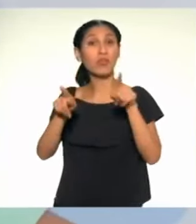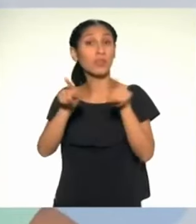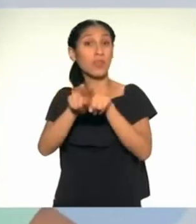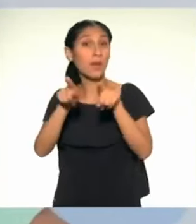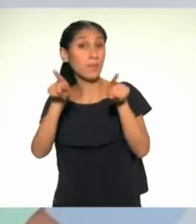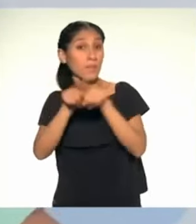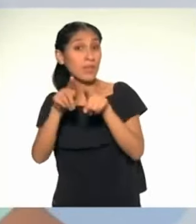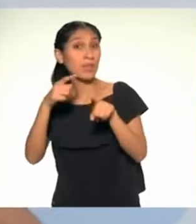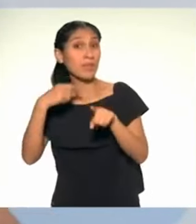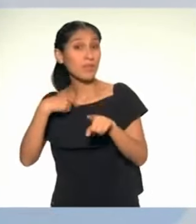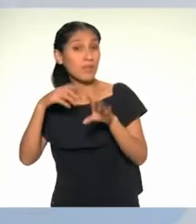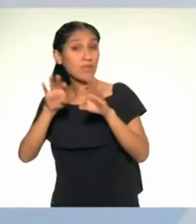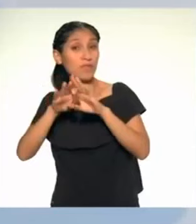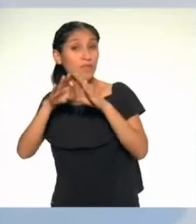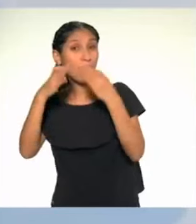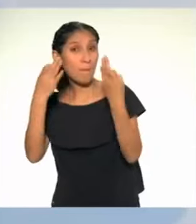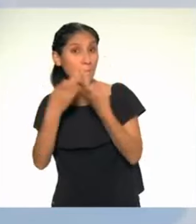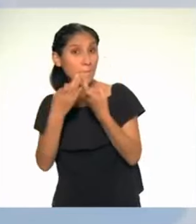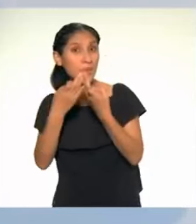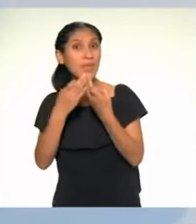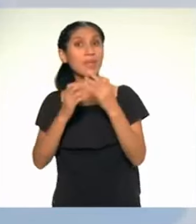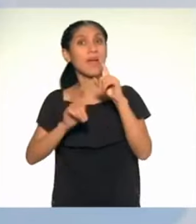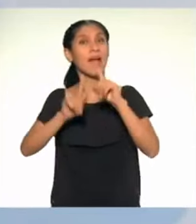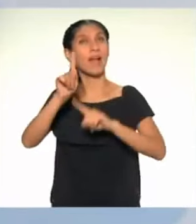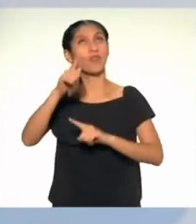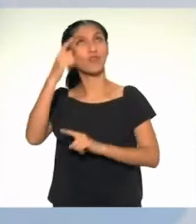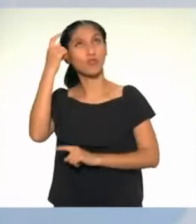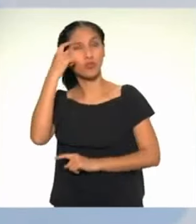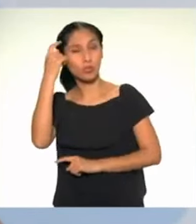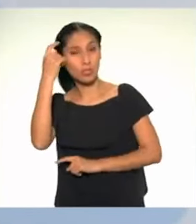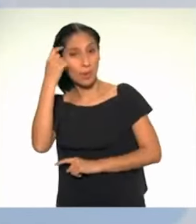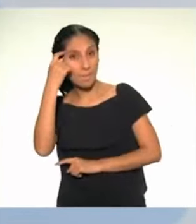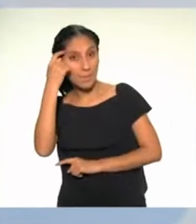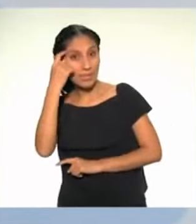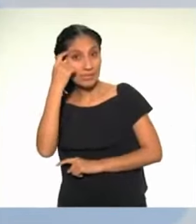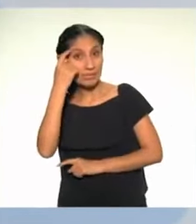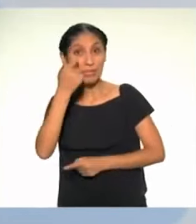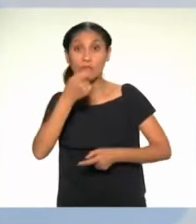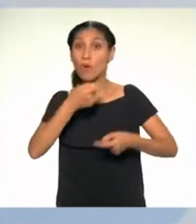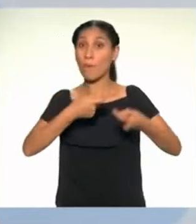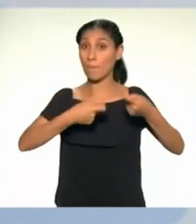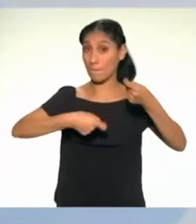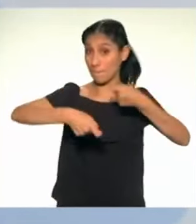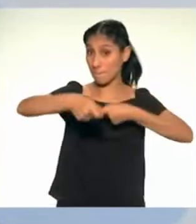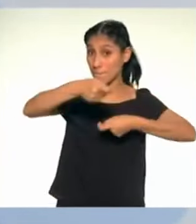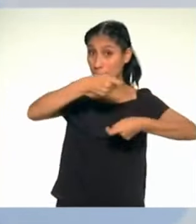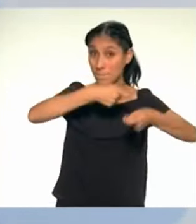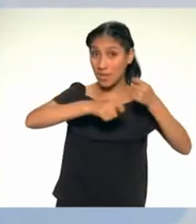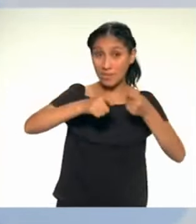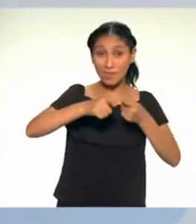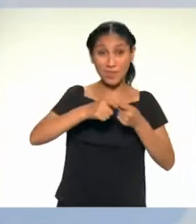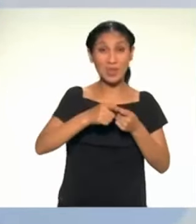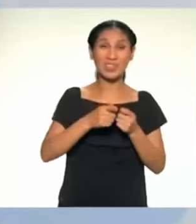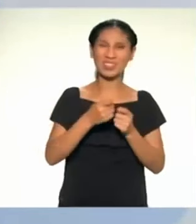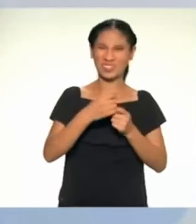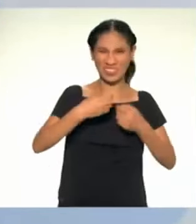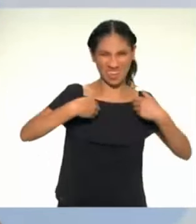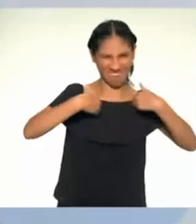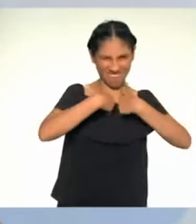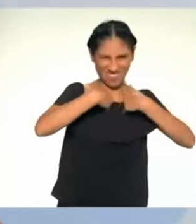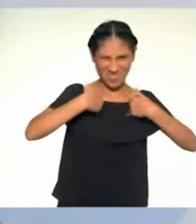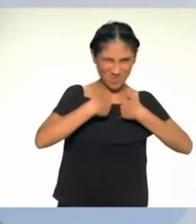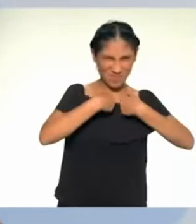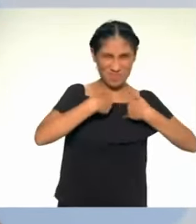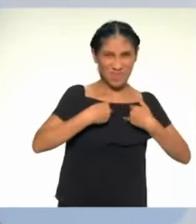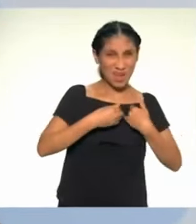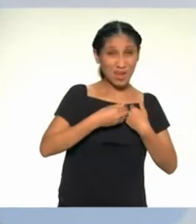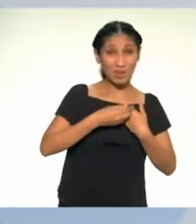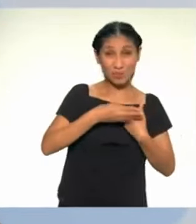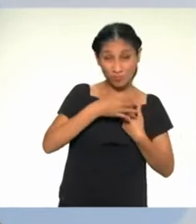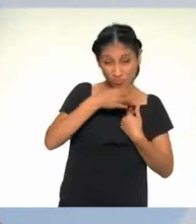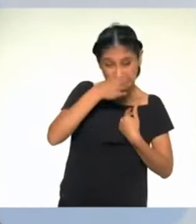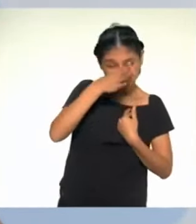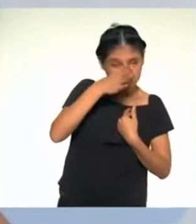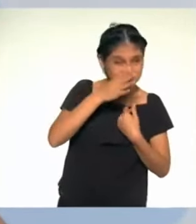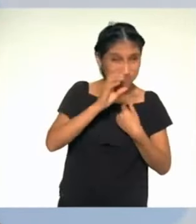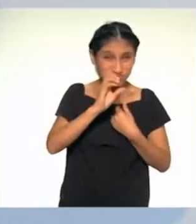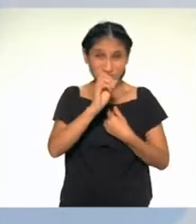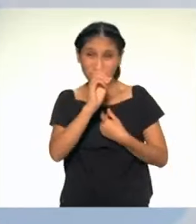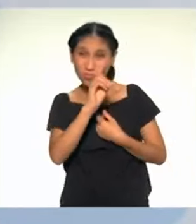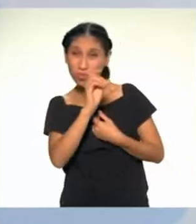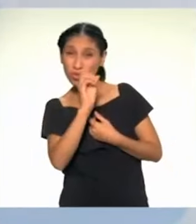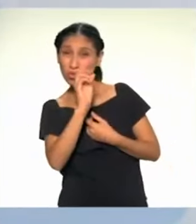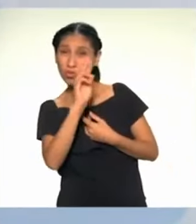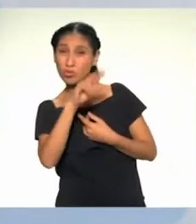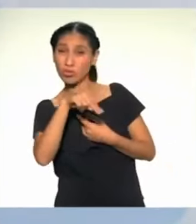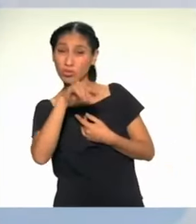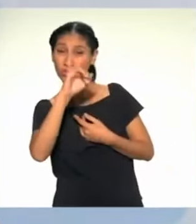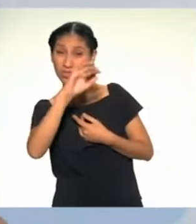también estaba pensando en hacer una empresa de venta de huevitos de codorniz. Sin embargo, antes de continuar, tengo